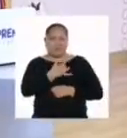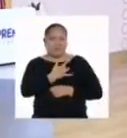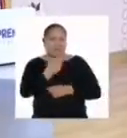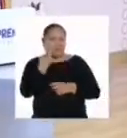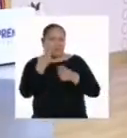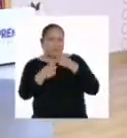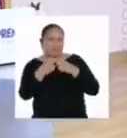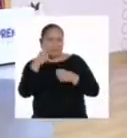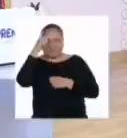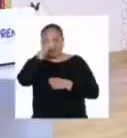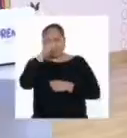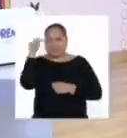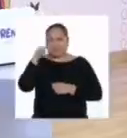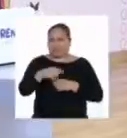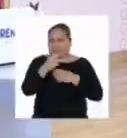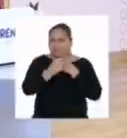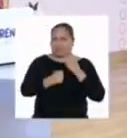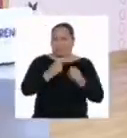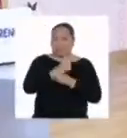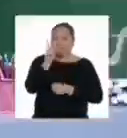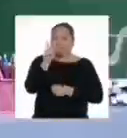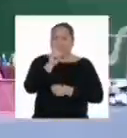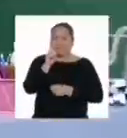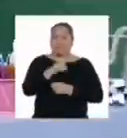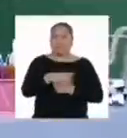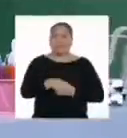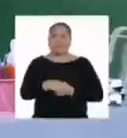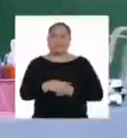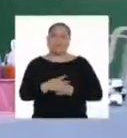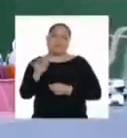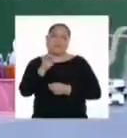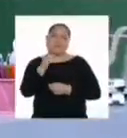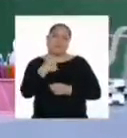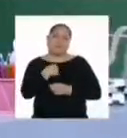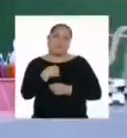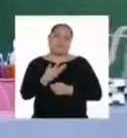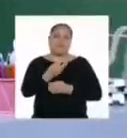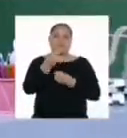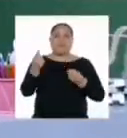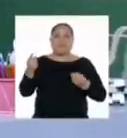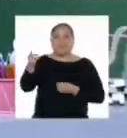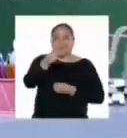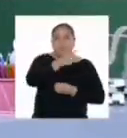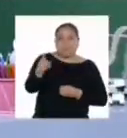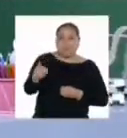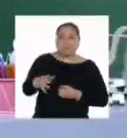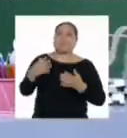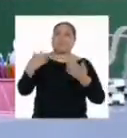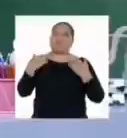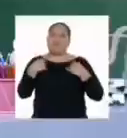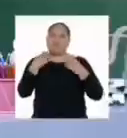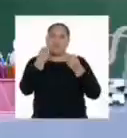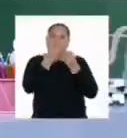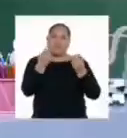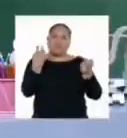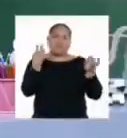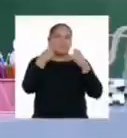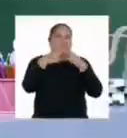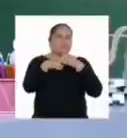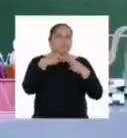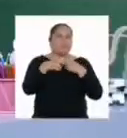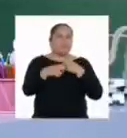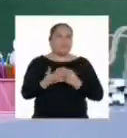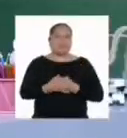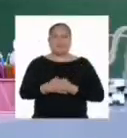momentos difíciles durante este año. Así como yo, cientos de ustedes han atravesado momentos muy duros,